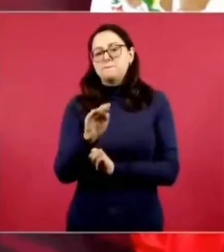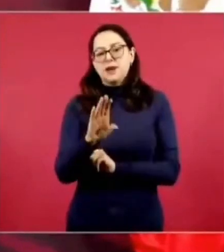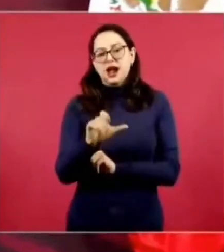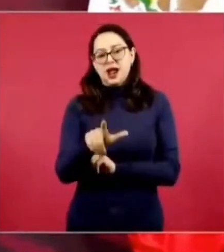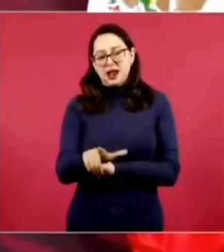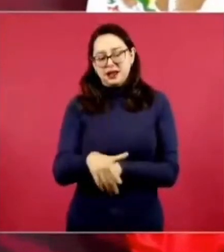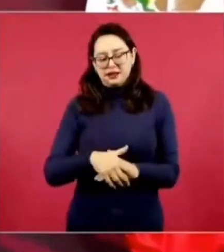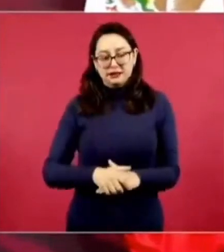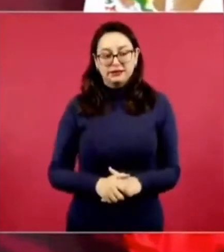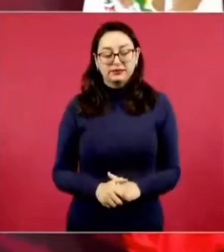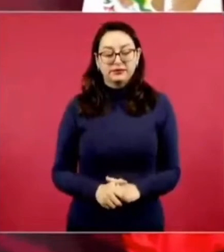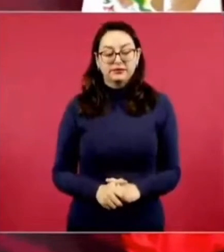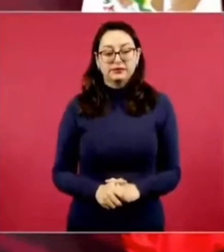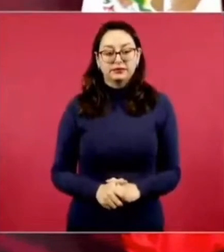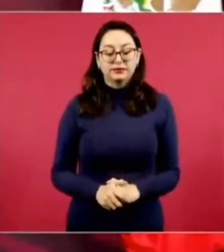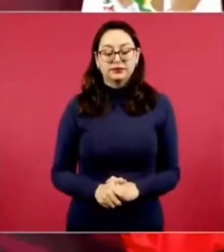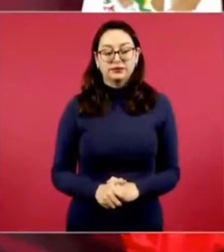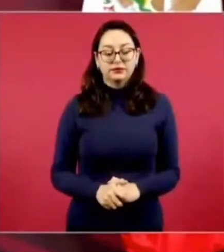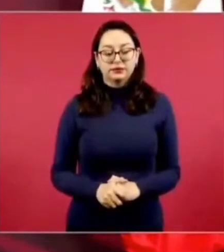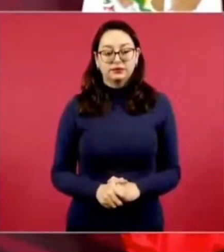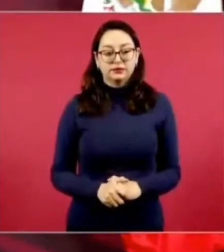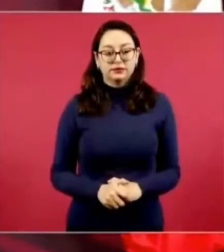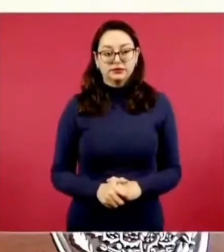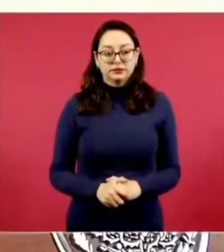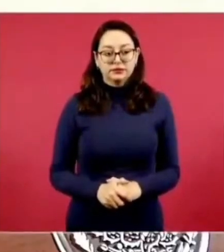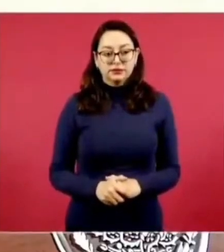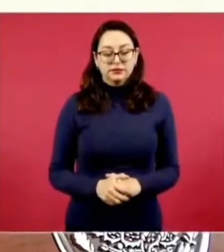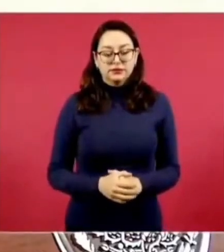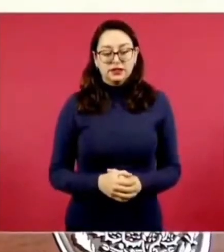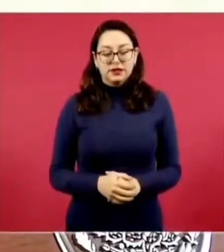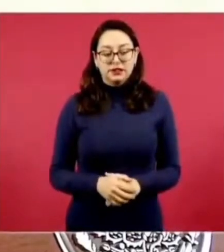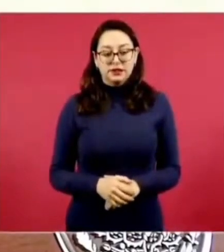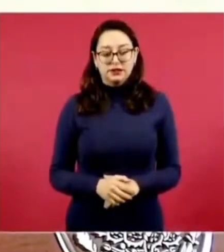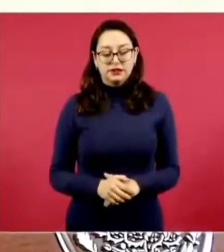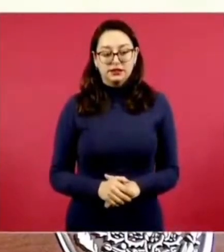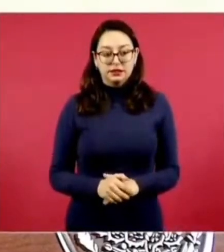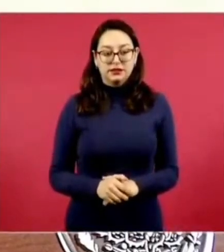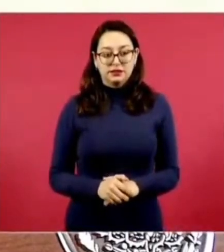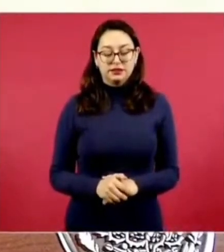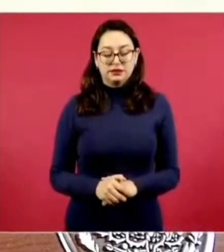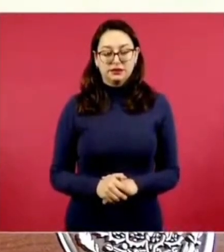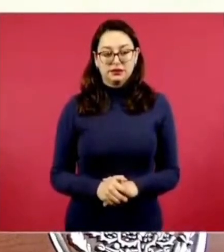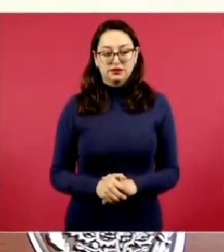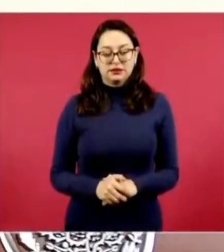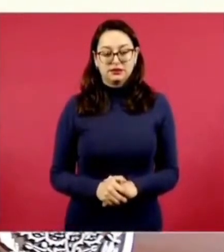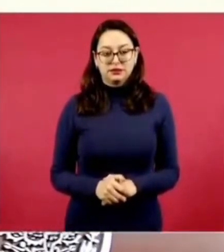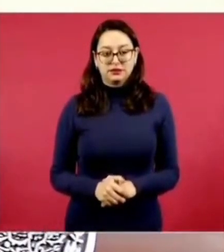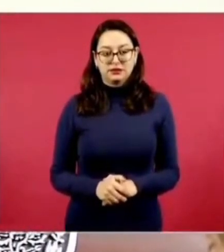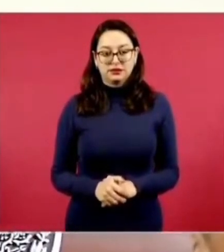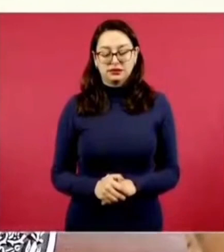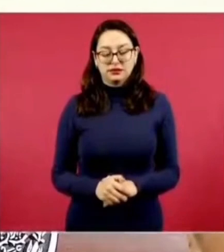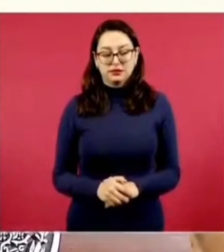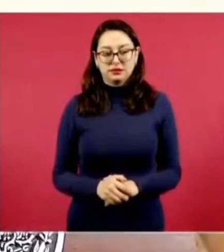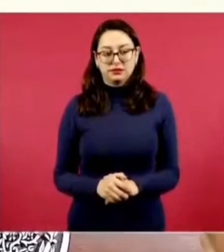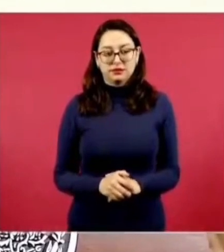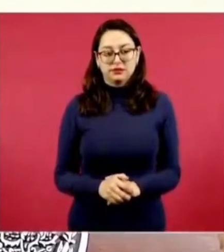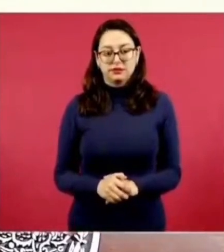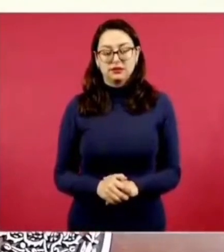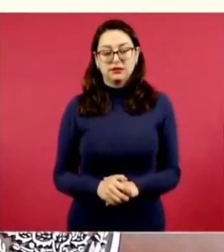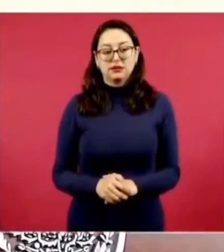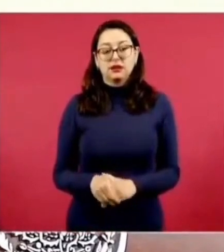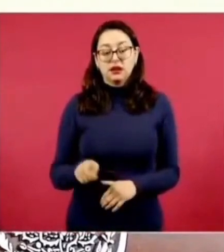el que descubre la tumba es el maestro Rus